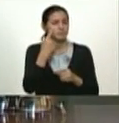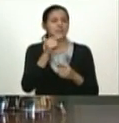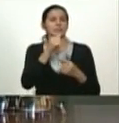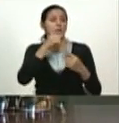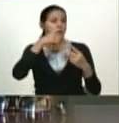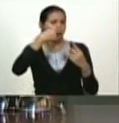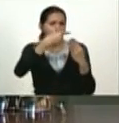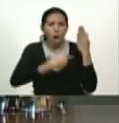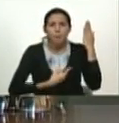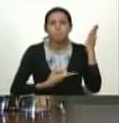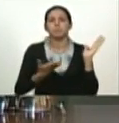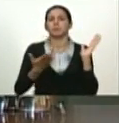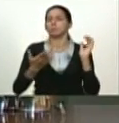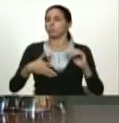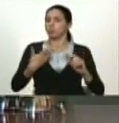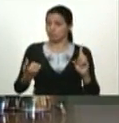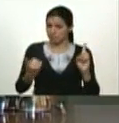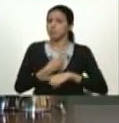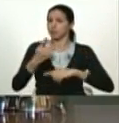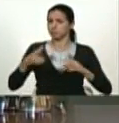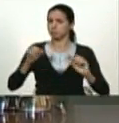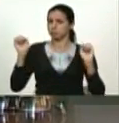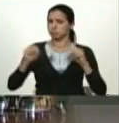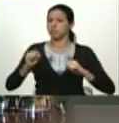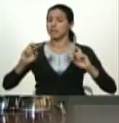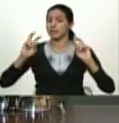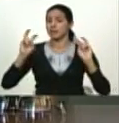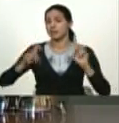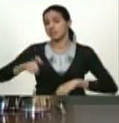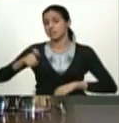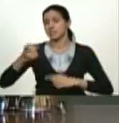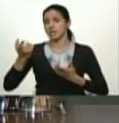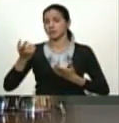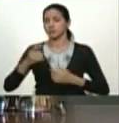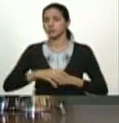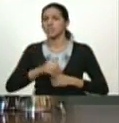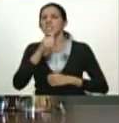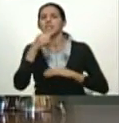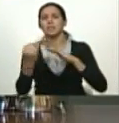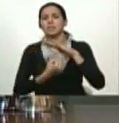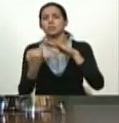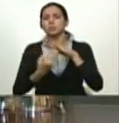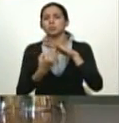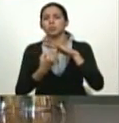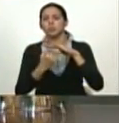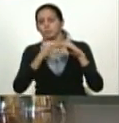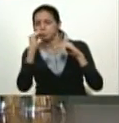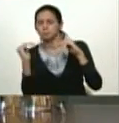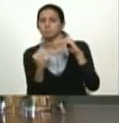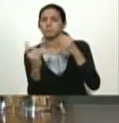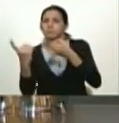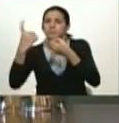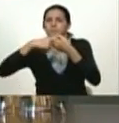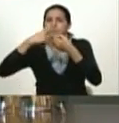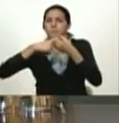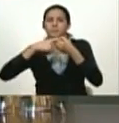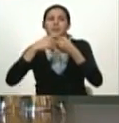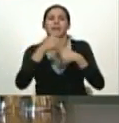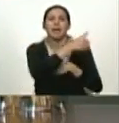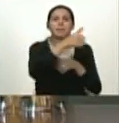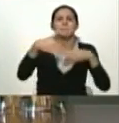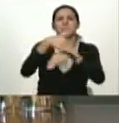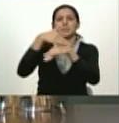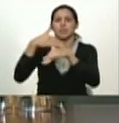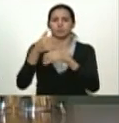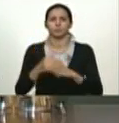renovar renovemos quiénes son las instituciones que están bajo su mando para reorientar hay muchas instituciones que hay que